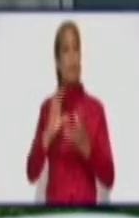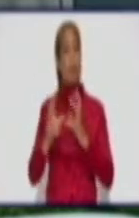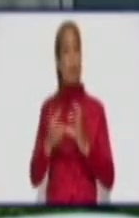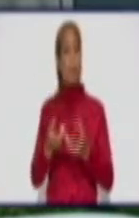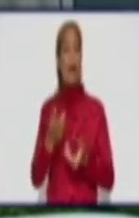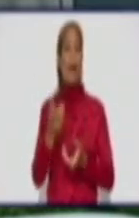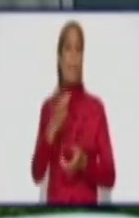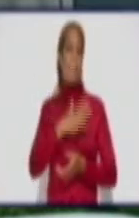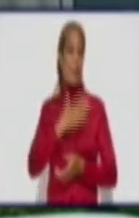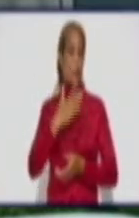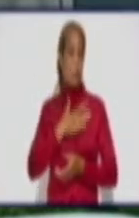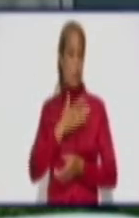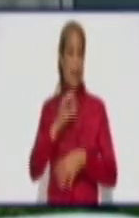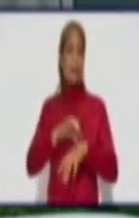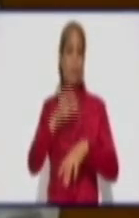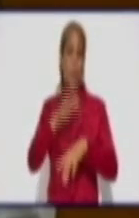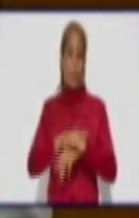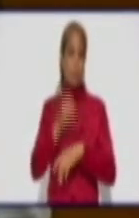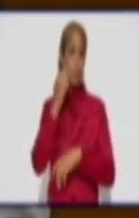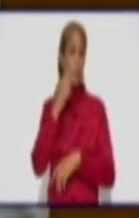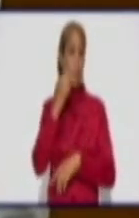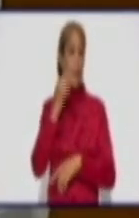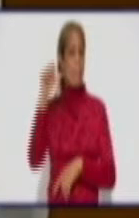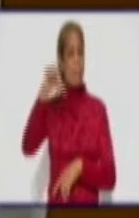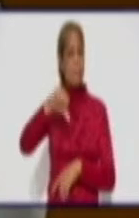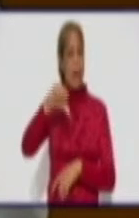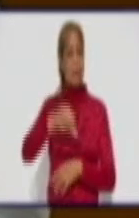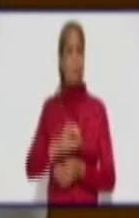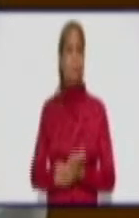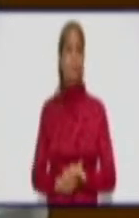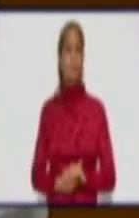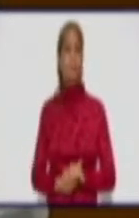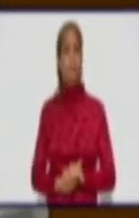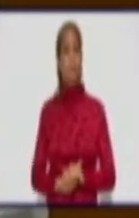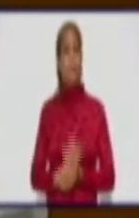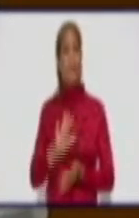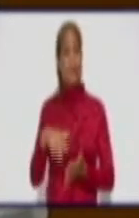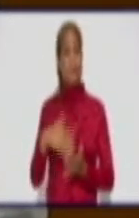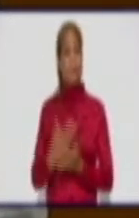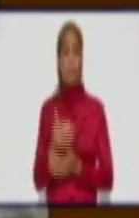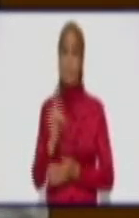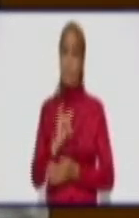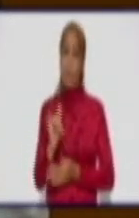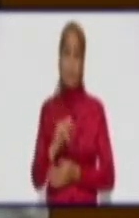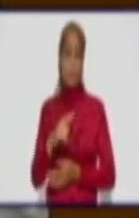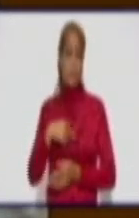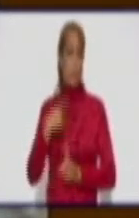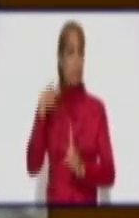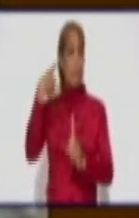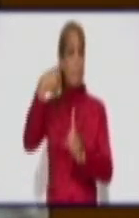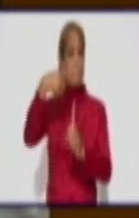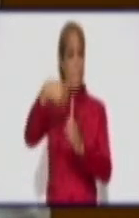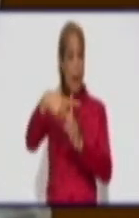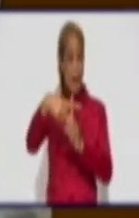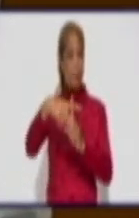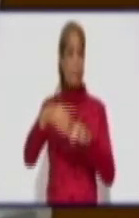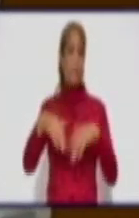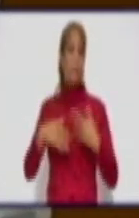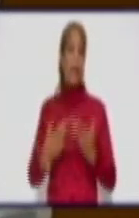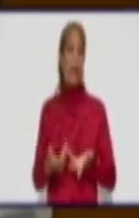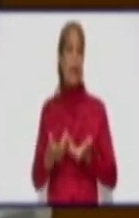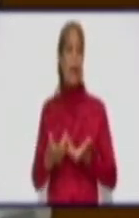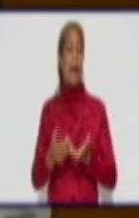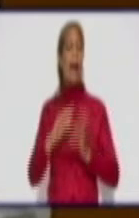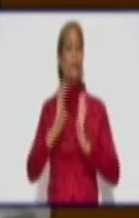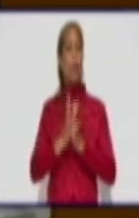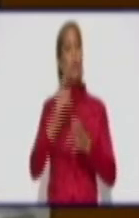Cautos. Secretario. Primero, sumarme al nombre de la dirección del partido, del gobierno y de